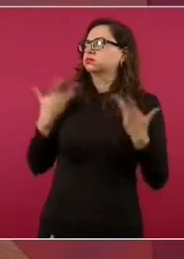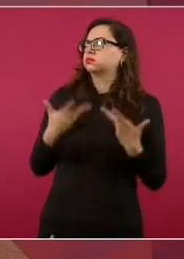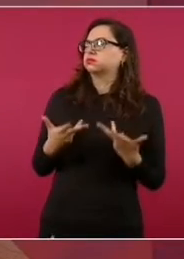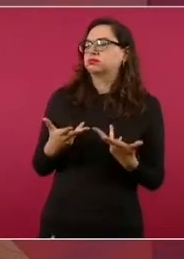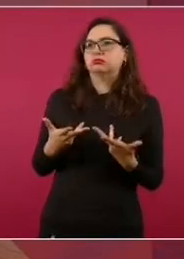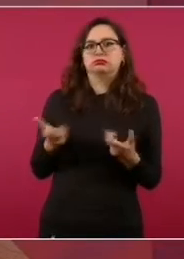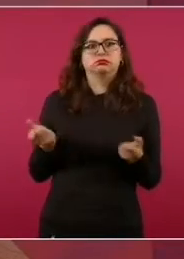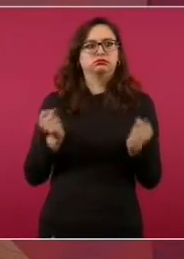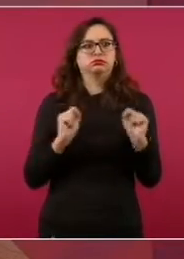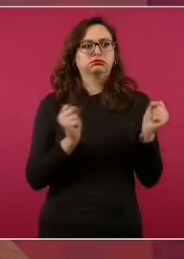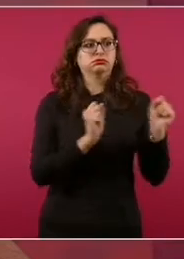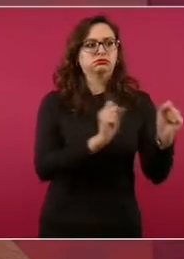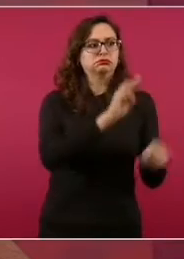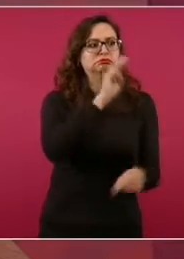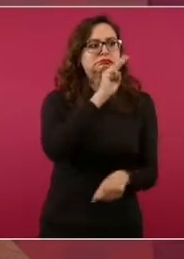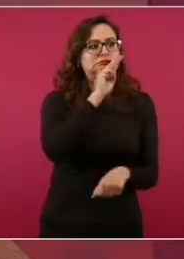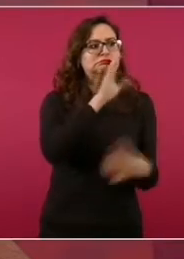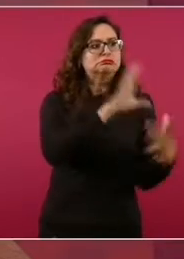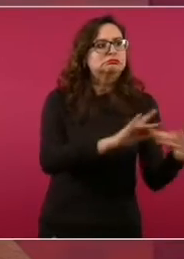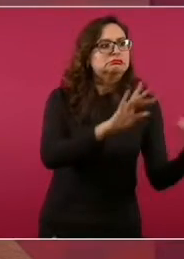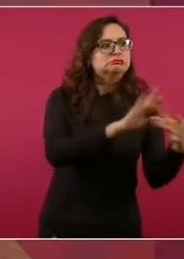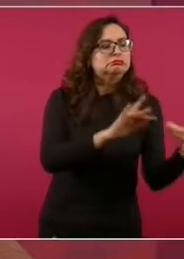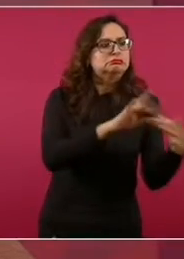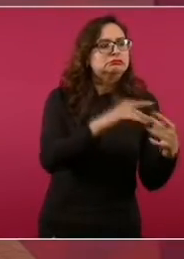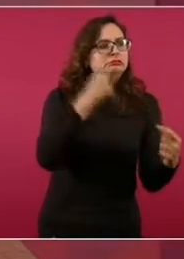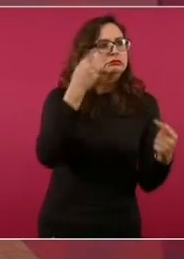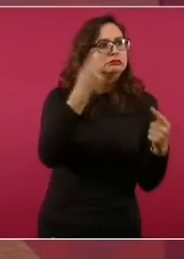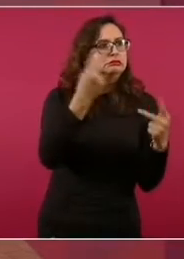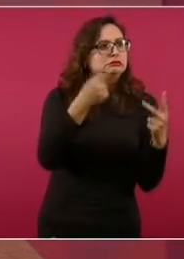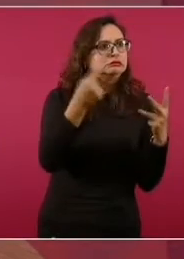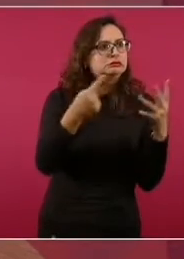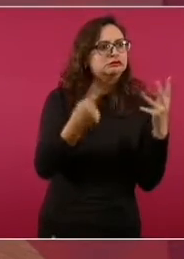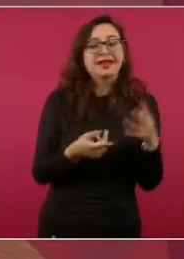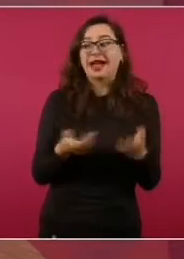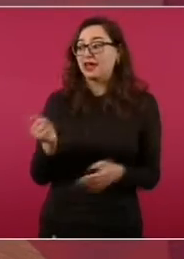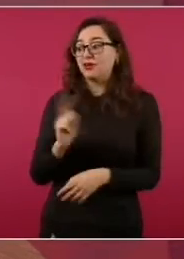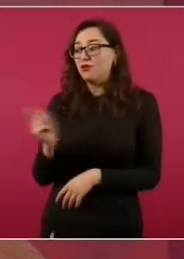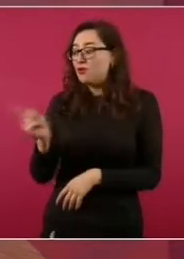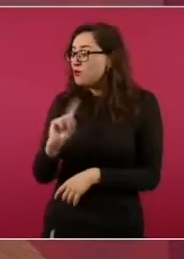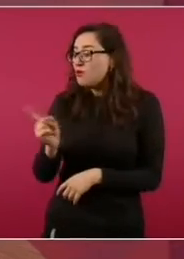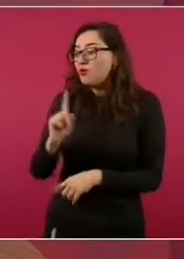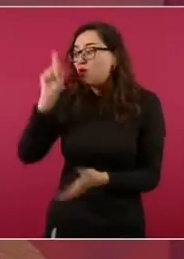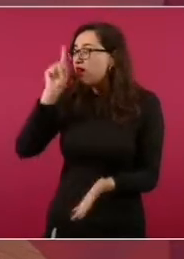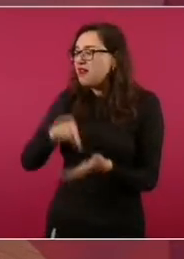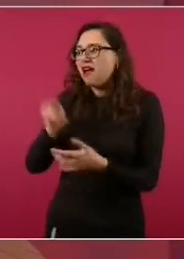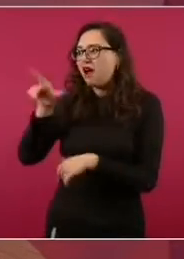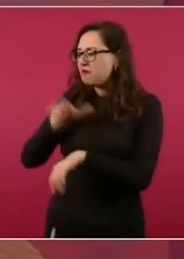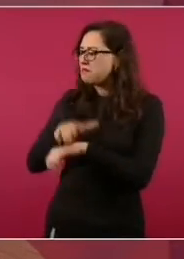tu padre, ese es de los que vigila a tu padre.